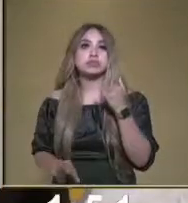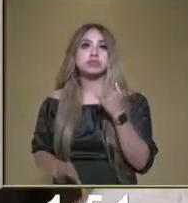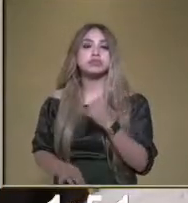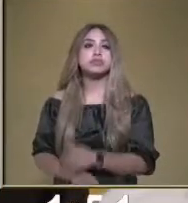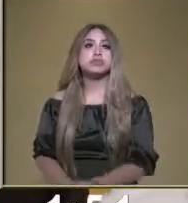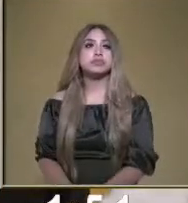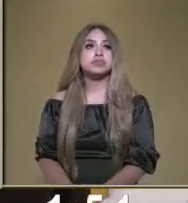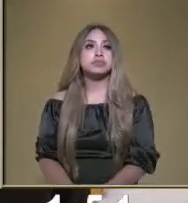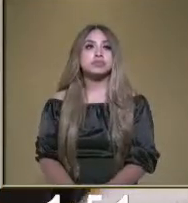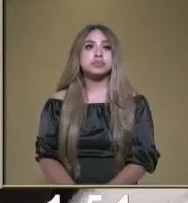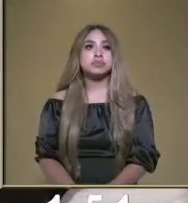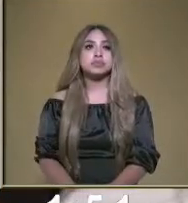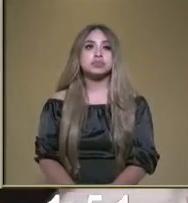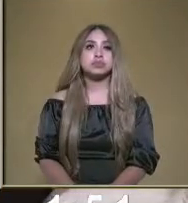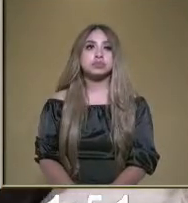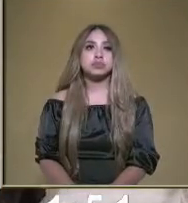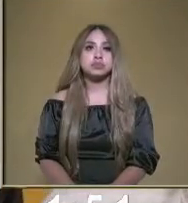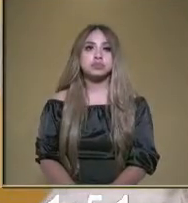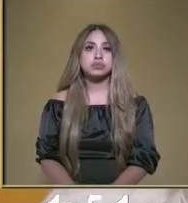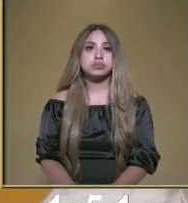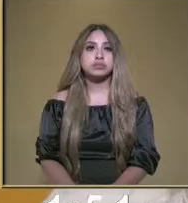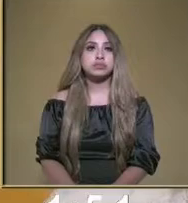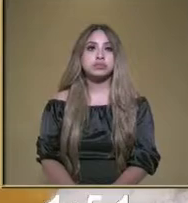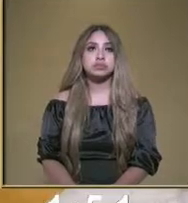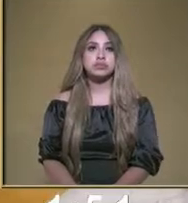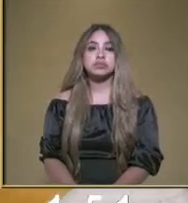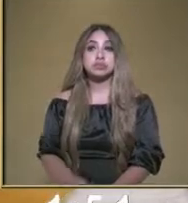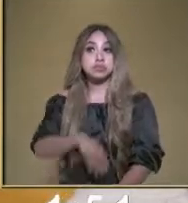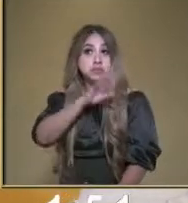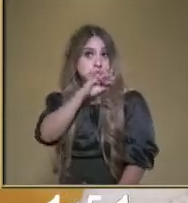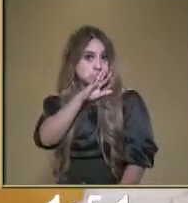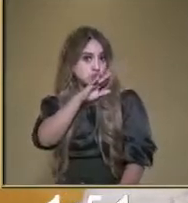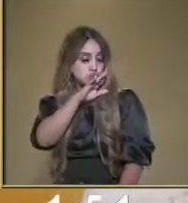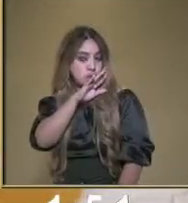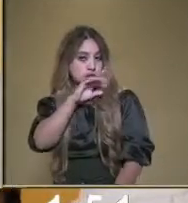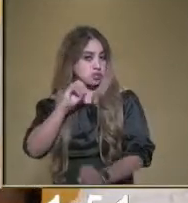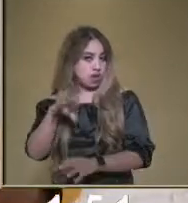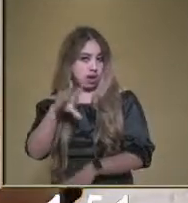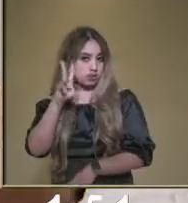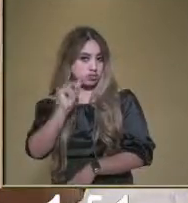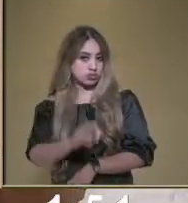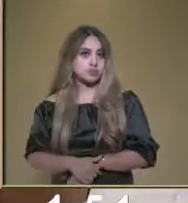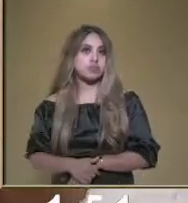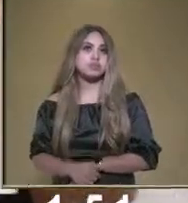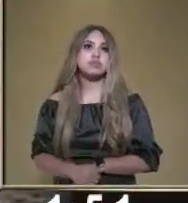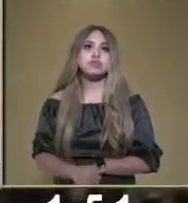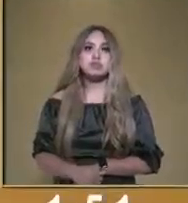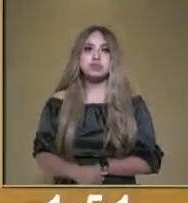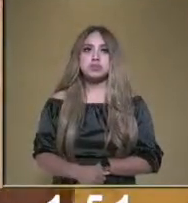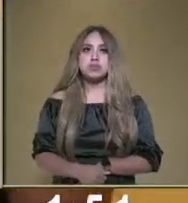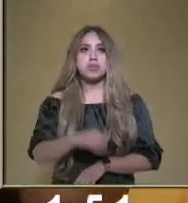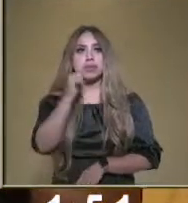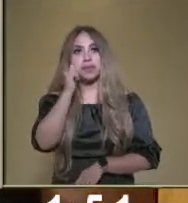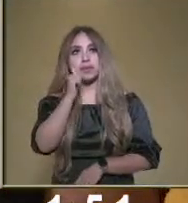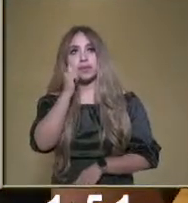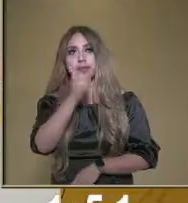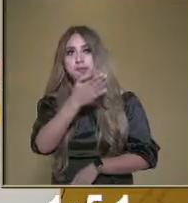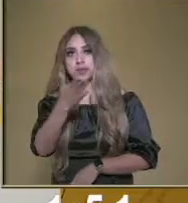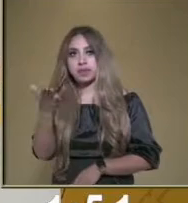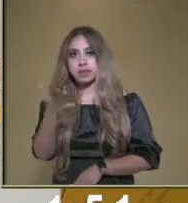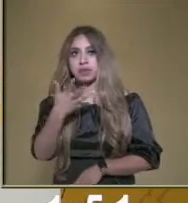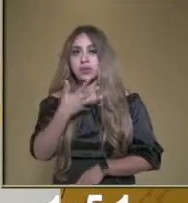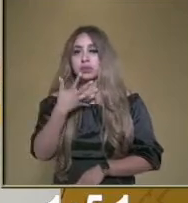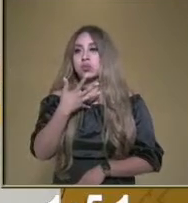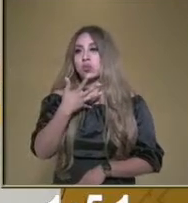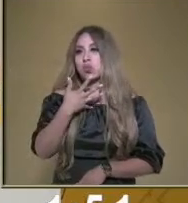es el de no tirar la basura, como el príncipe lo hacía. Siempre que vayamos en un automóvil,